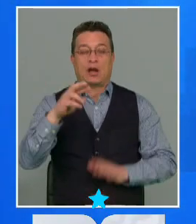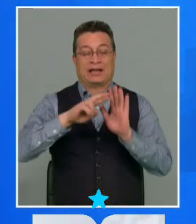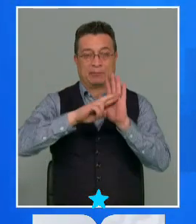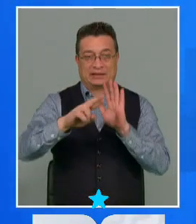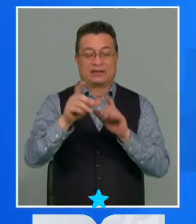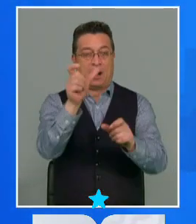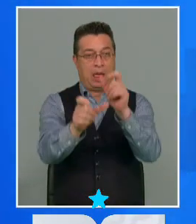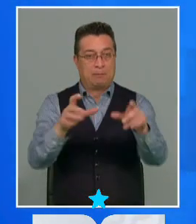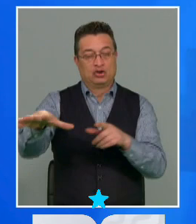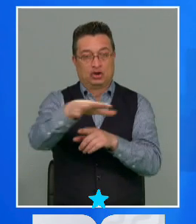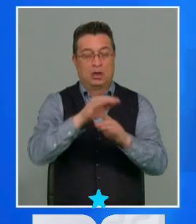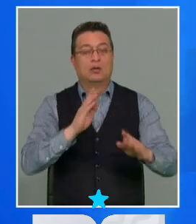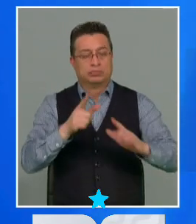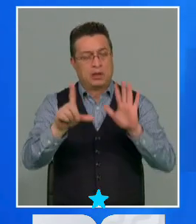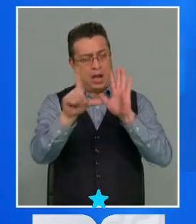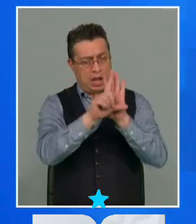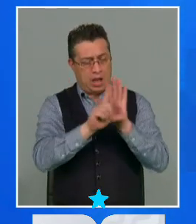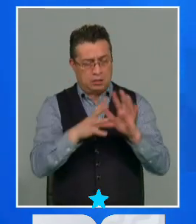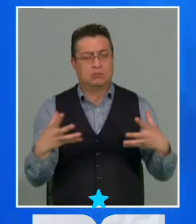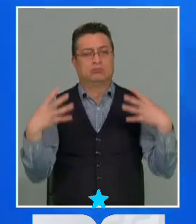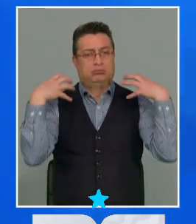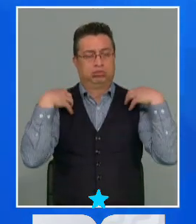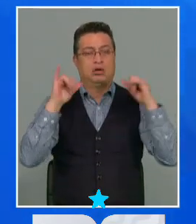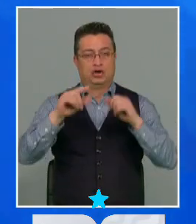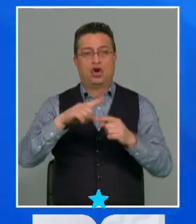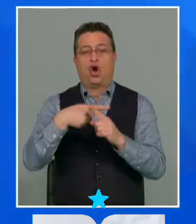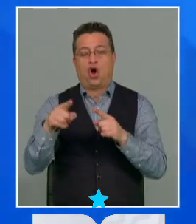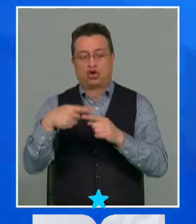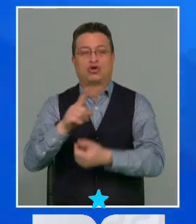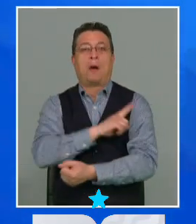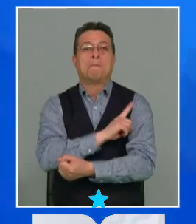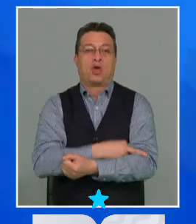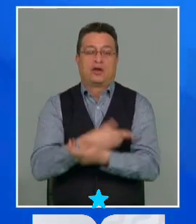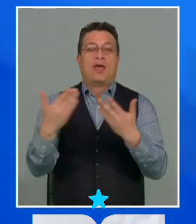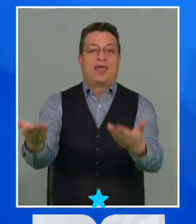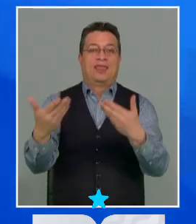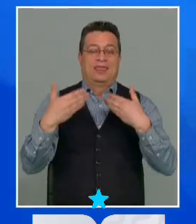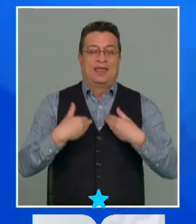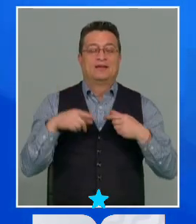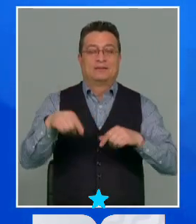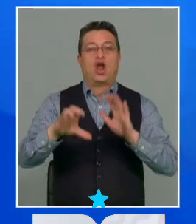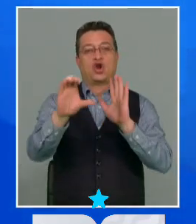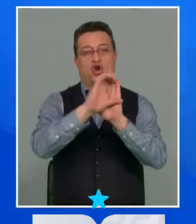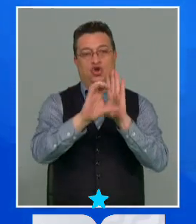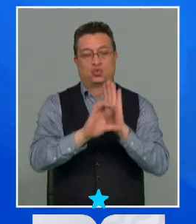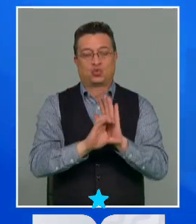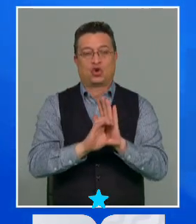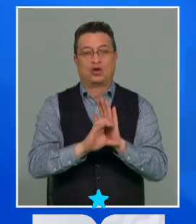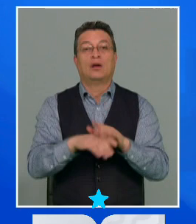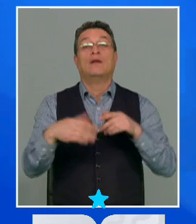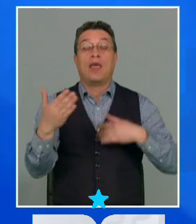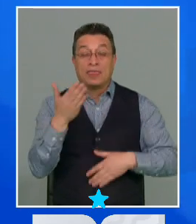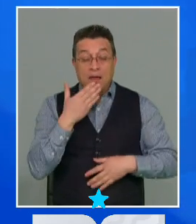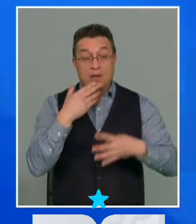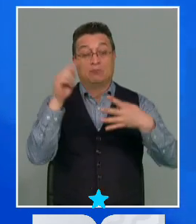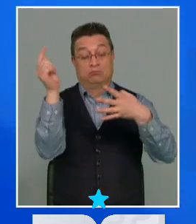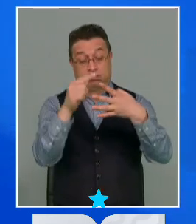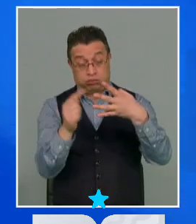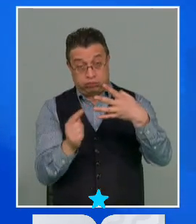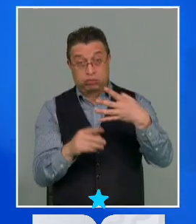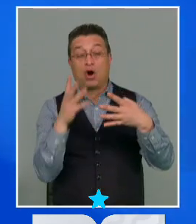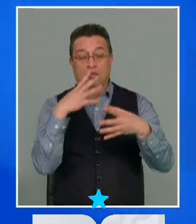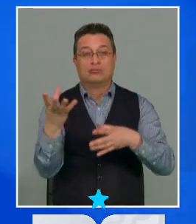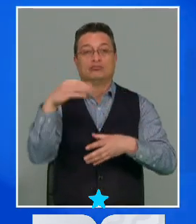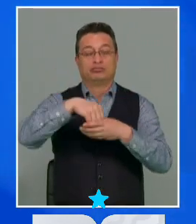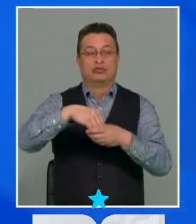concurre a la formación de las leyes y ejerce las demás facultades encomendadas por la Constitución. También con los elementos que componen